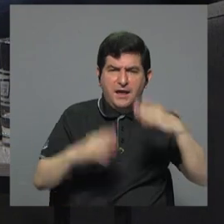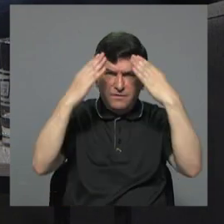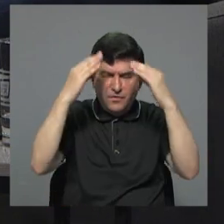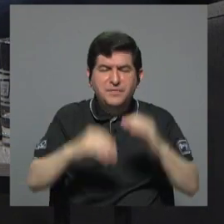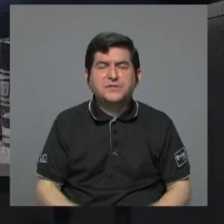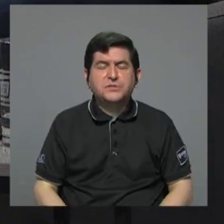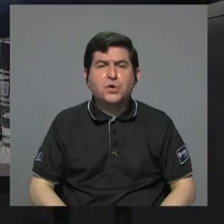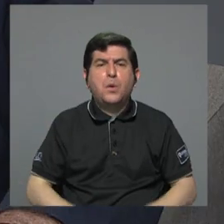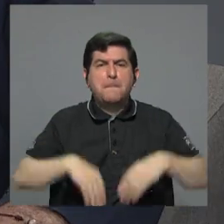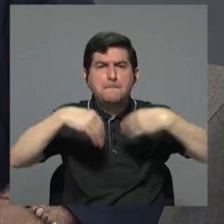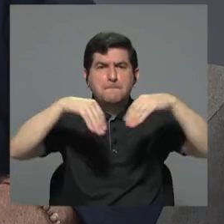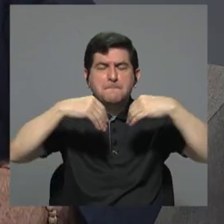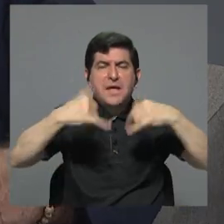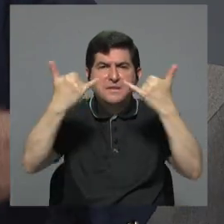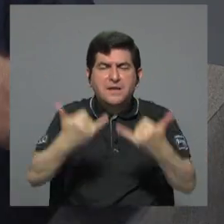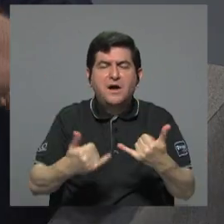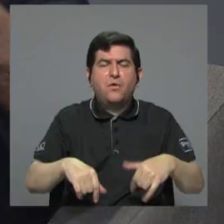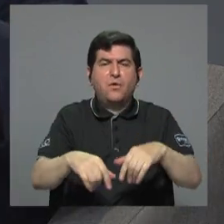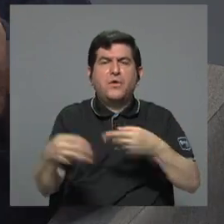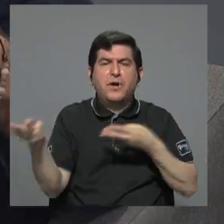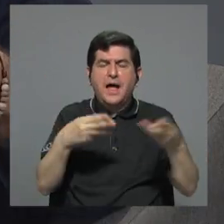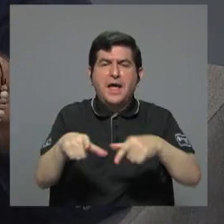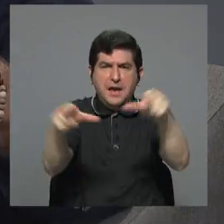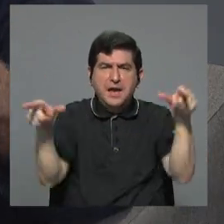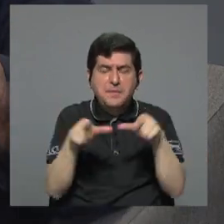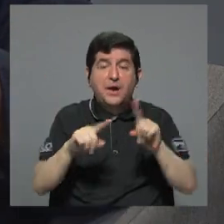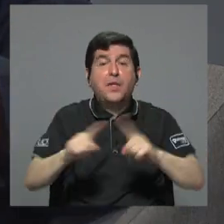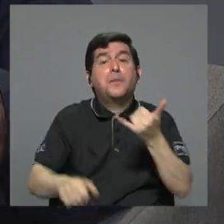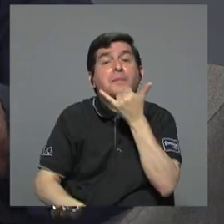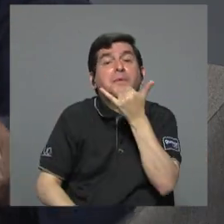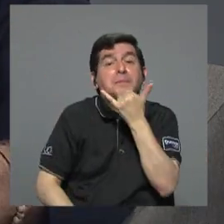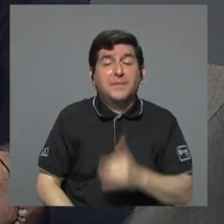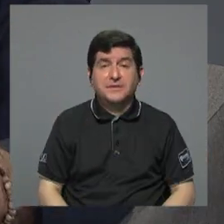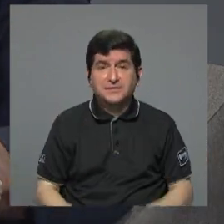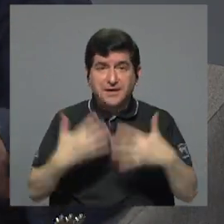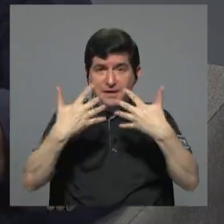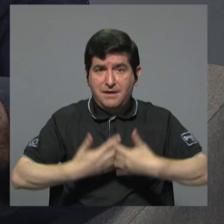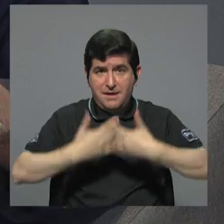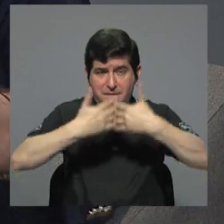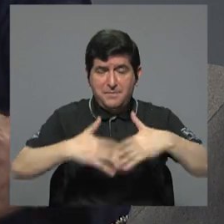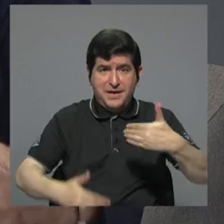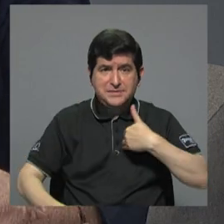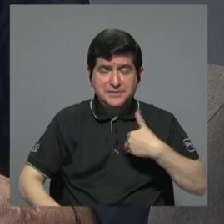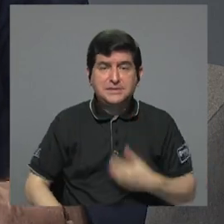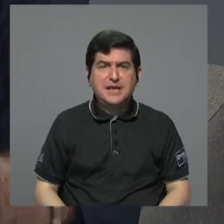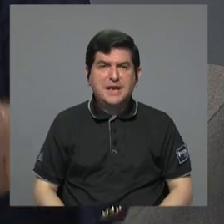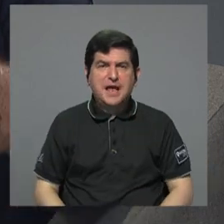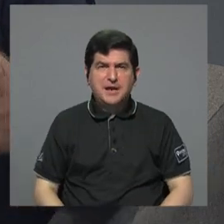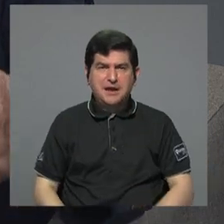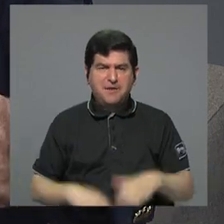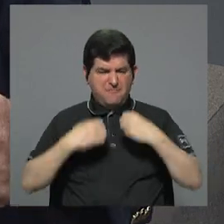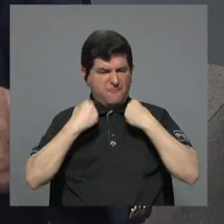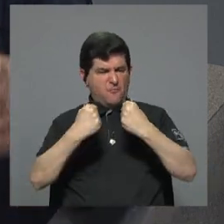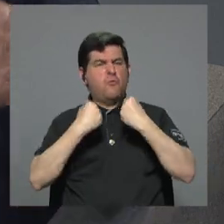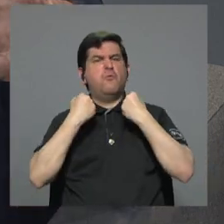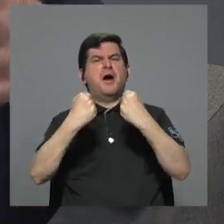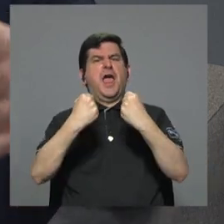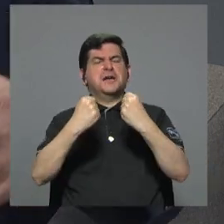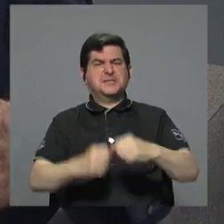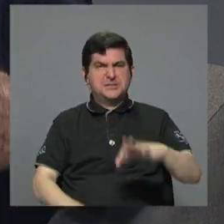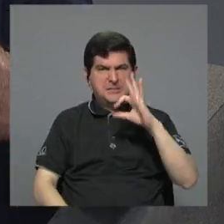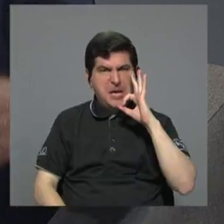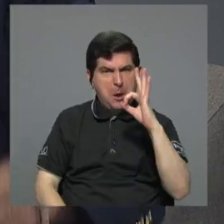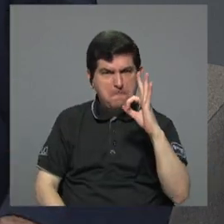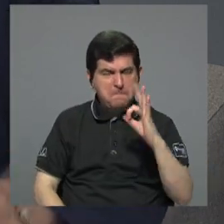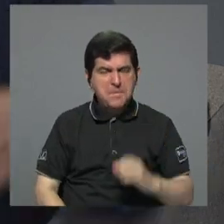la venta en el mercado local. Sí, y entonces, ¿qué es lo que pasa? Las empresas que tienen la turbina grandota, bien